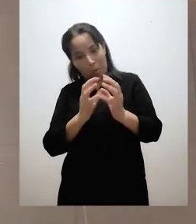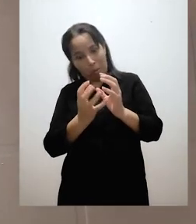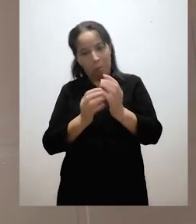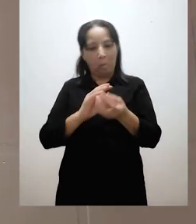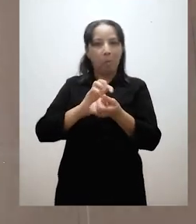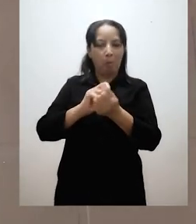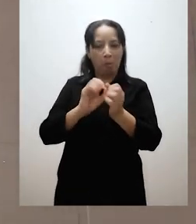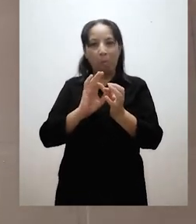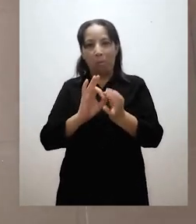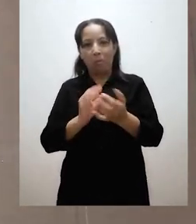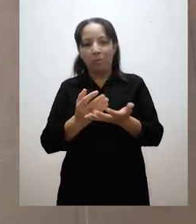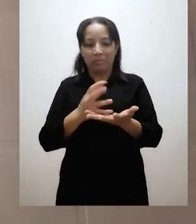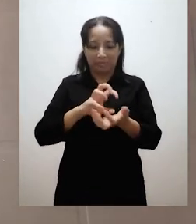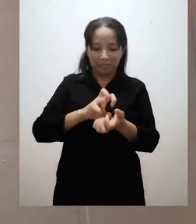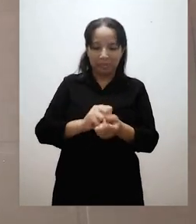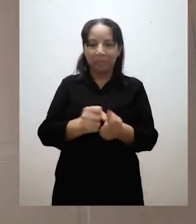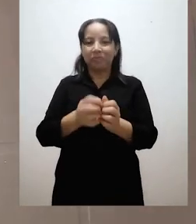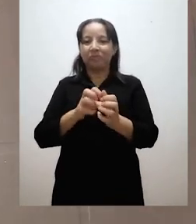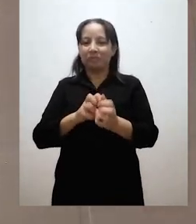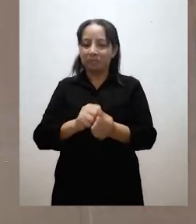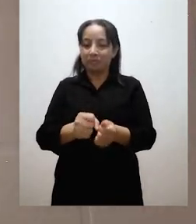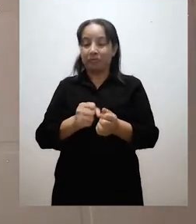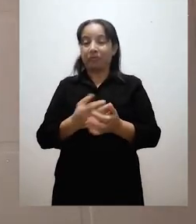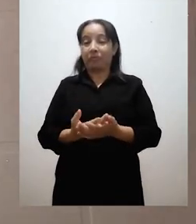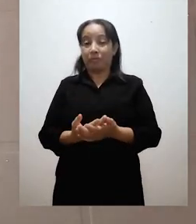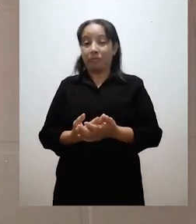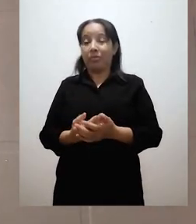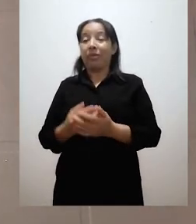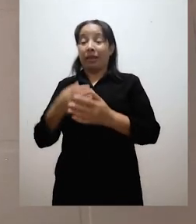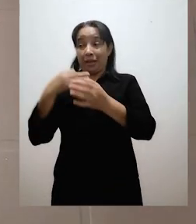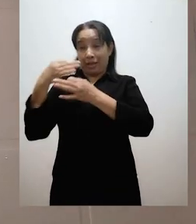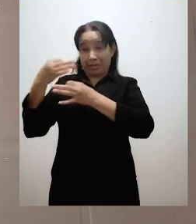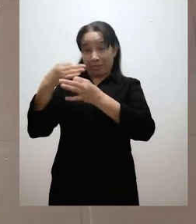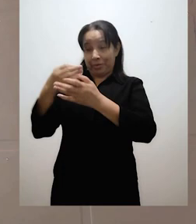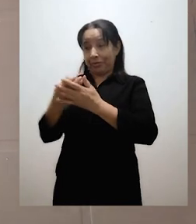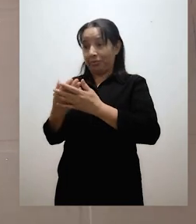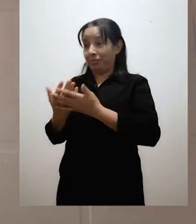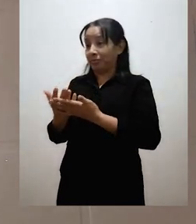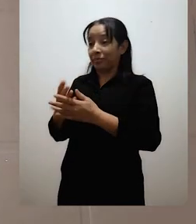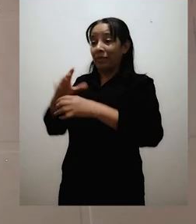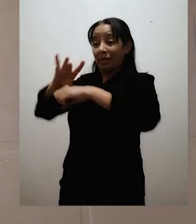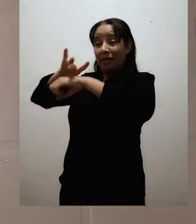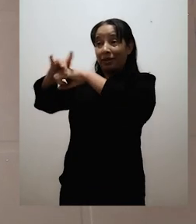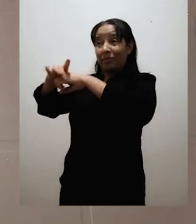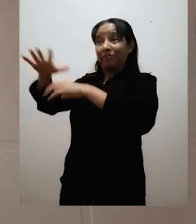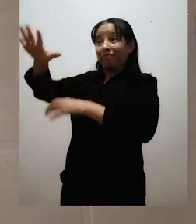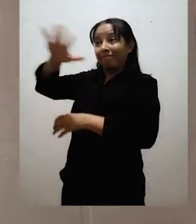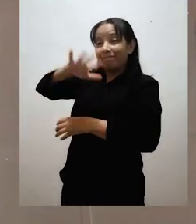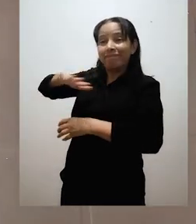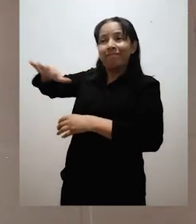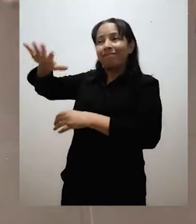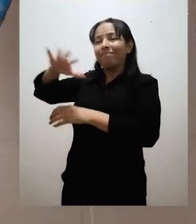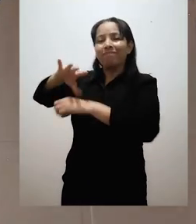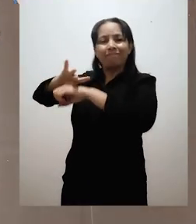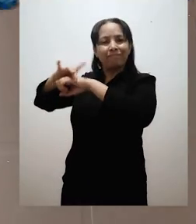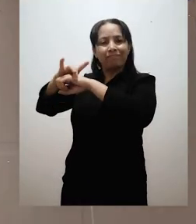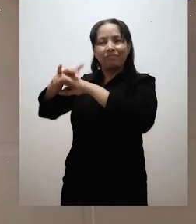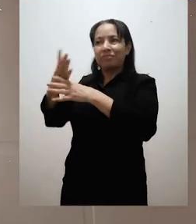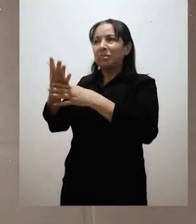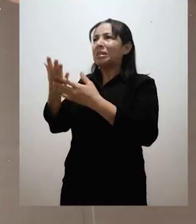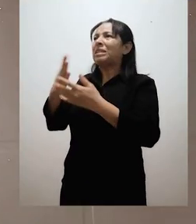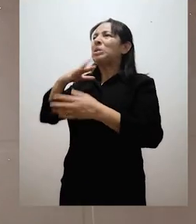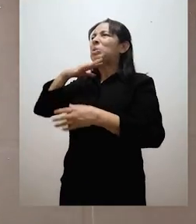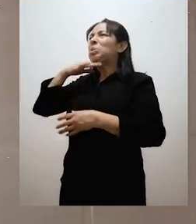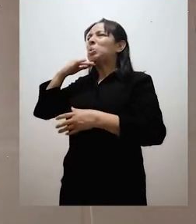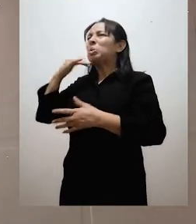Existen diversas formas en que se contamina nuestro planeta. Existen algunos productos que son